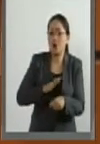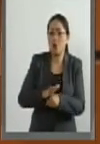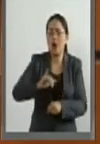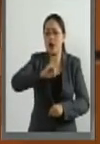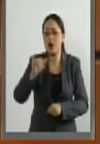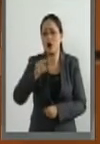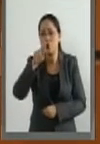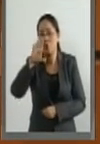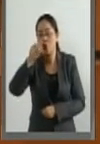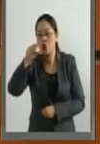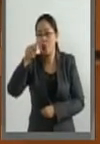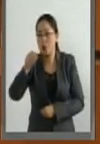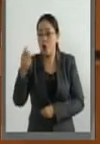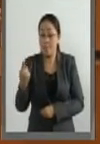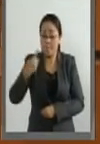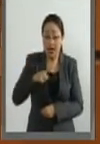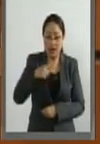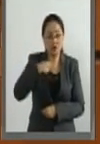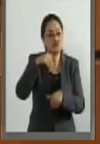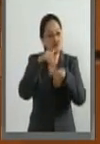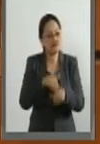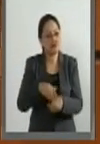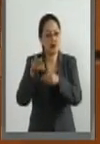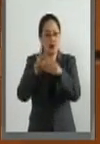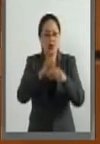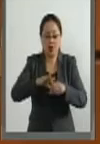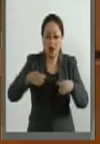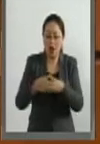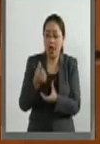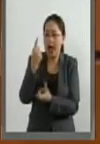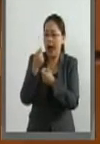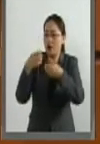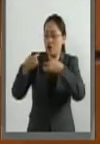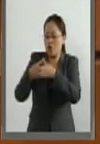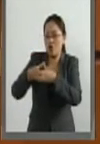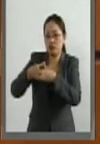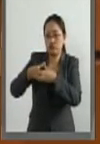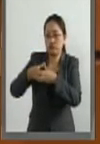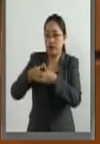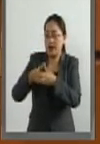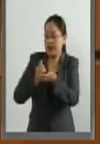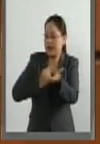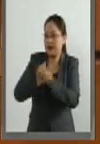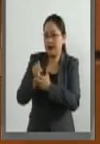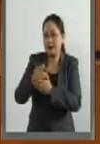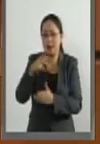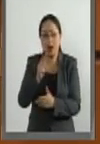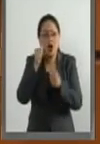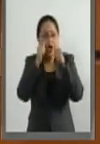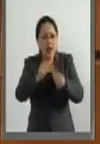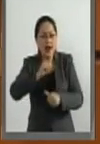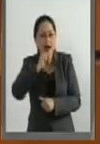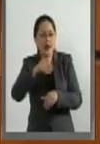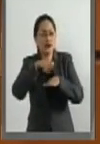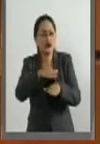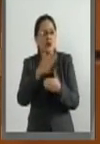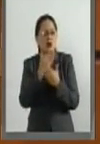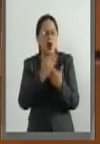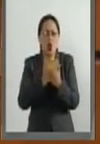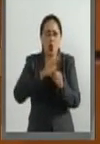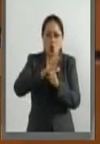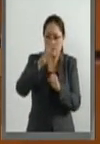Junta de Coordinación Política unos cuantos decidieron acordar sin tomar en cuenta los